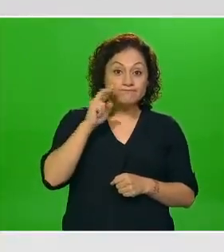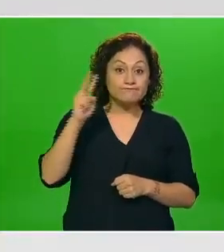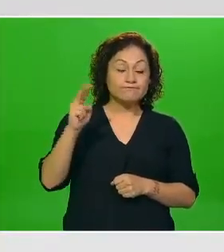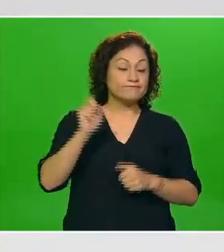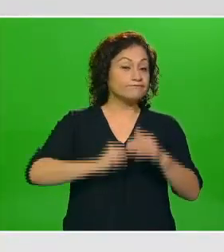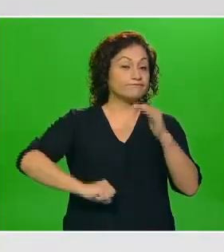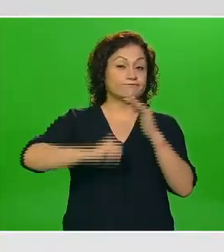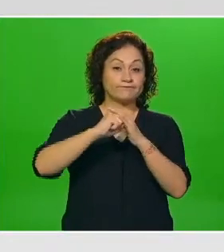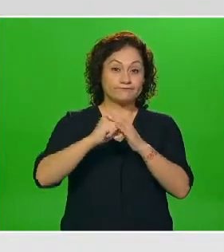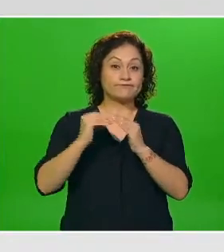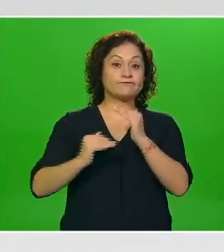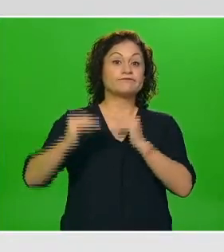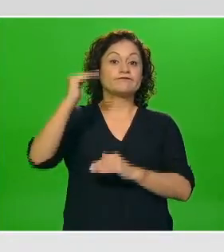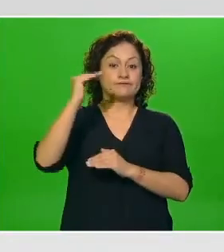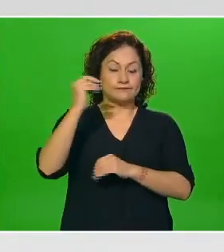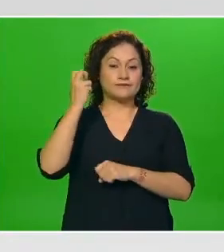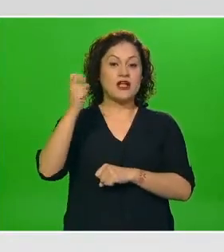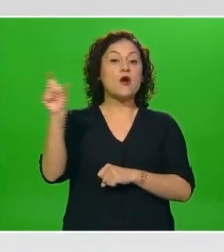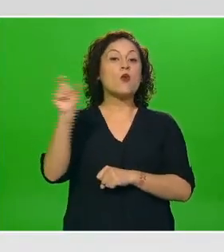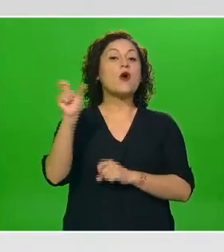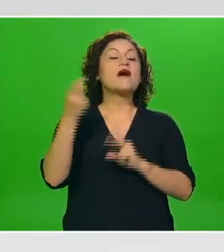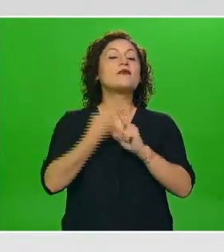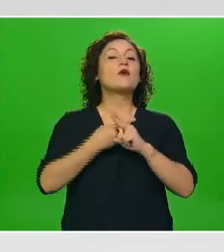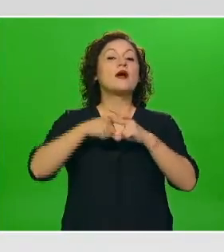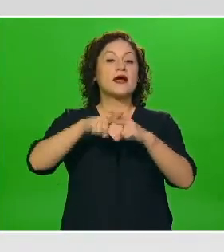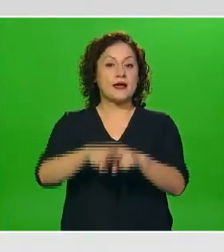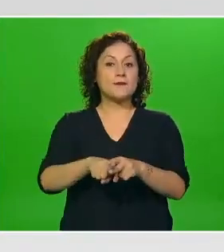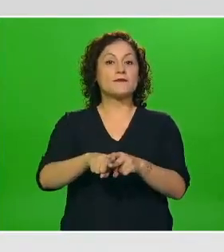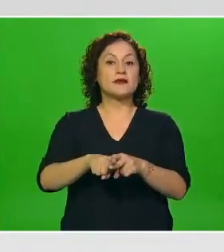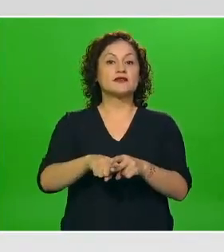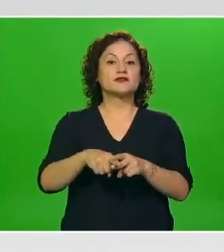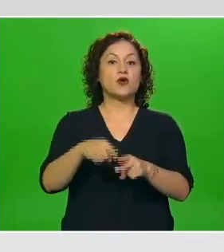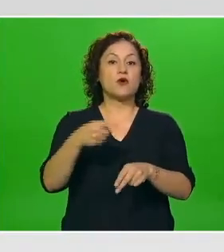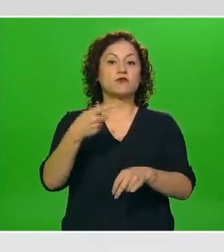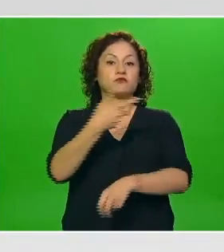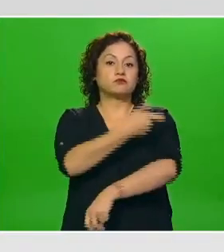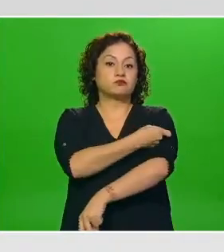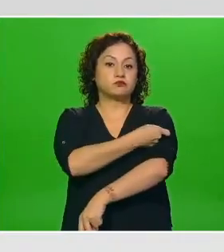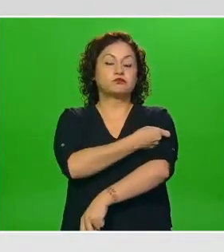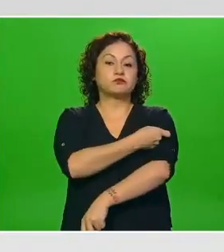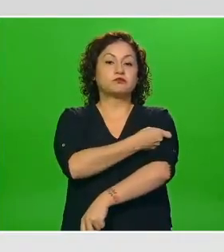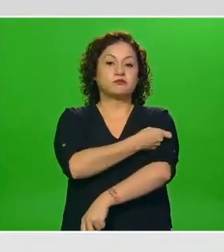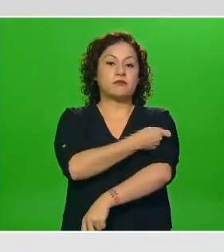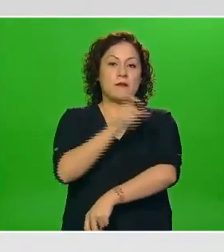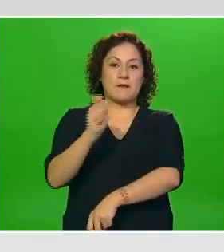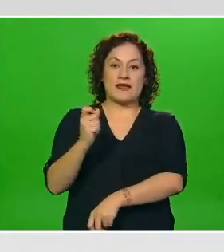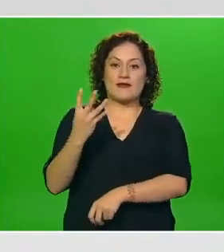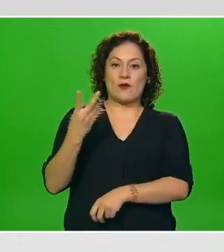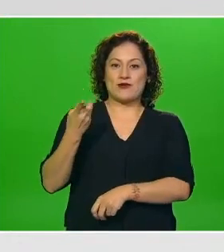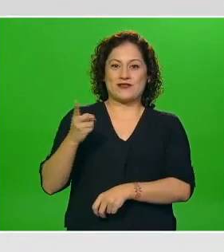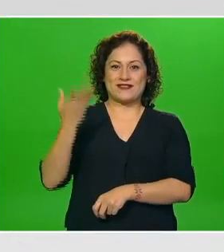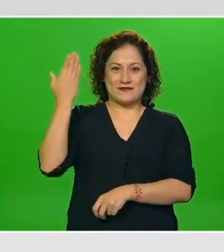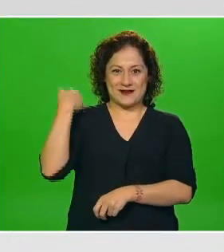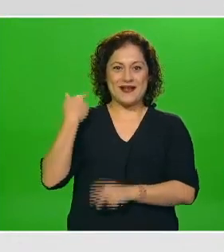que inició la campaña de vacunación el pasado 24 de diciembre y de manera seguida se logró el segundo